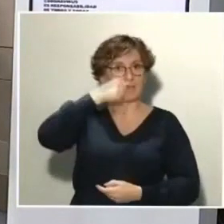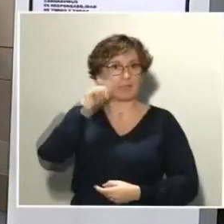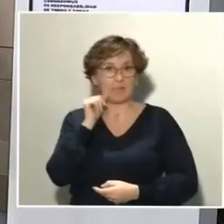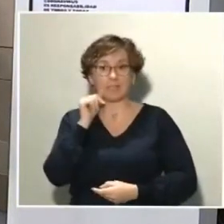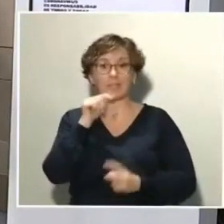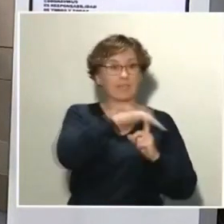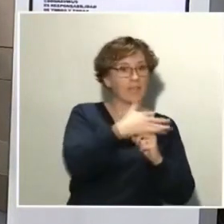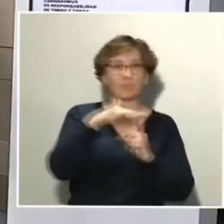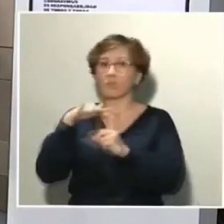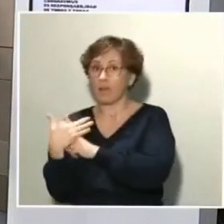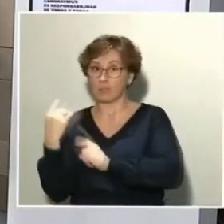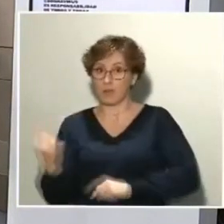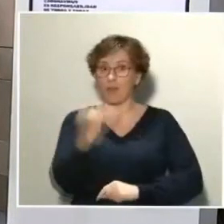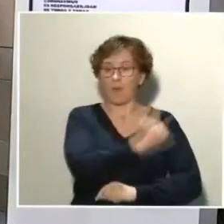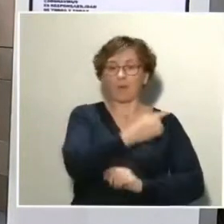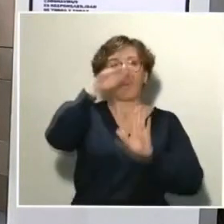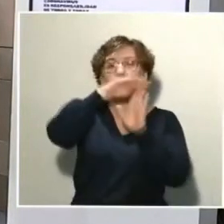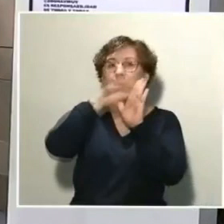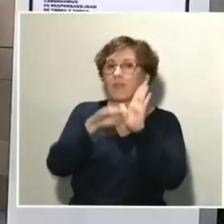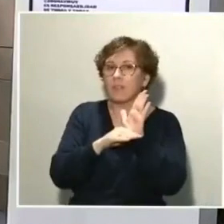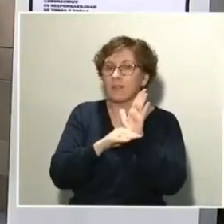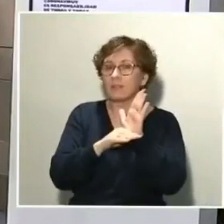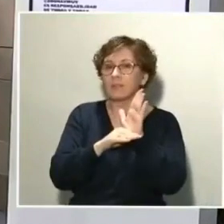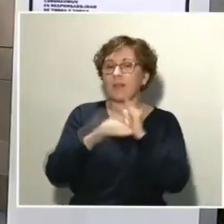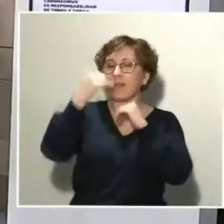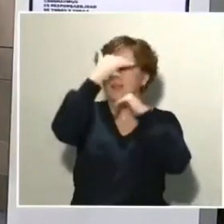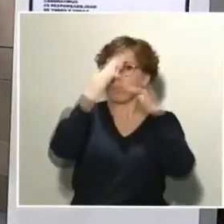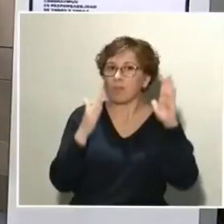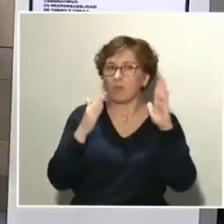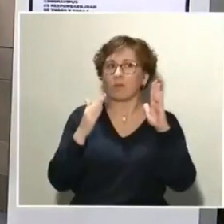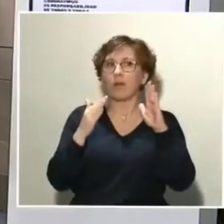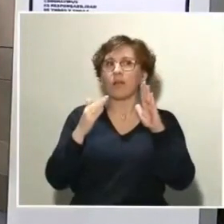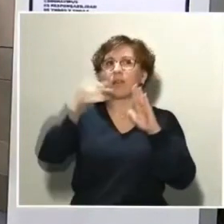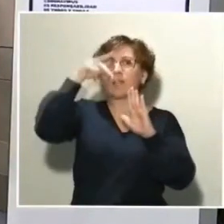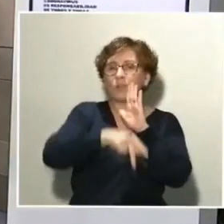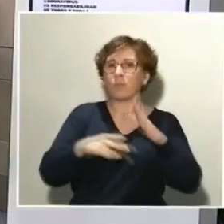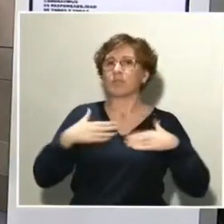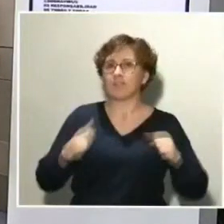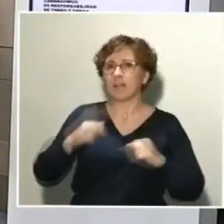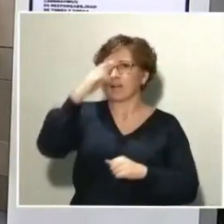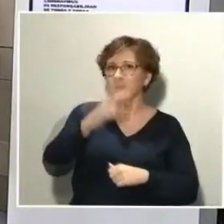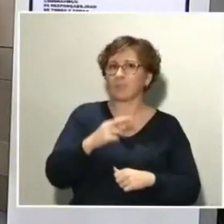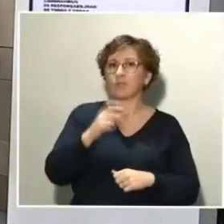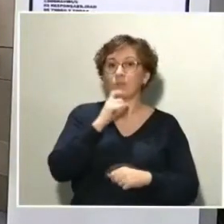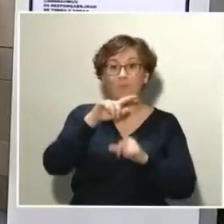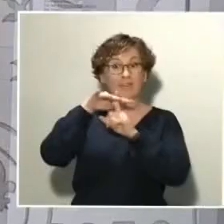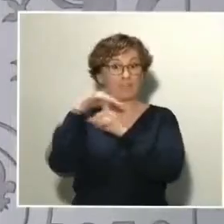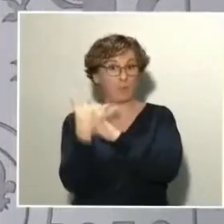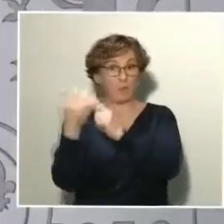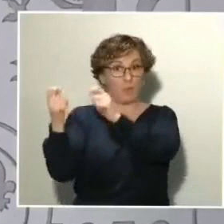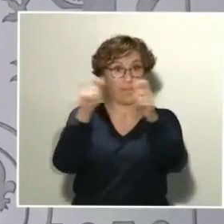medidas de atención y de respeto a las normas sanitarias que personas en circunstancias parecidas y ellos mismos tienen que seguir?